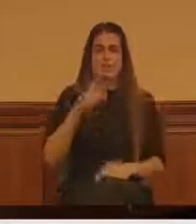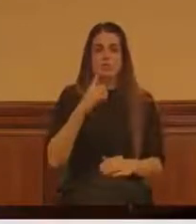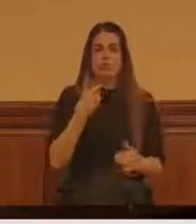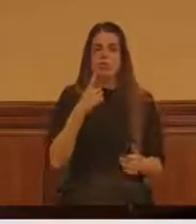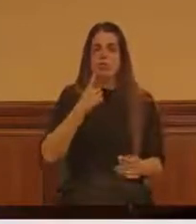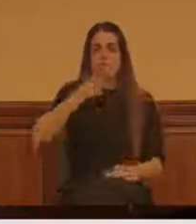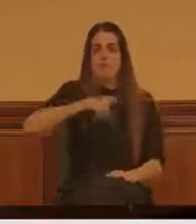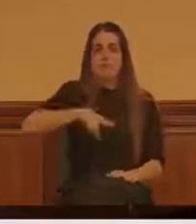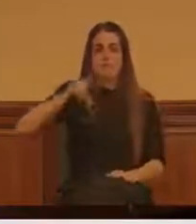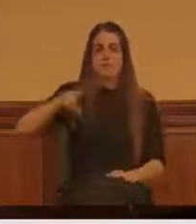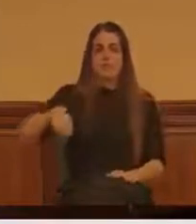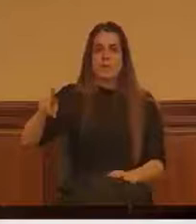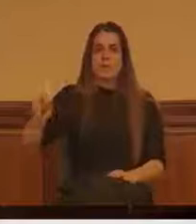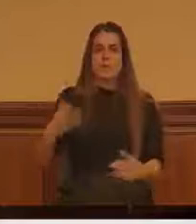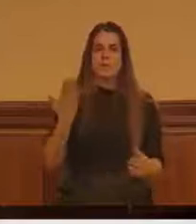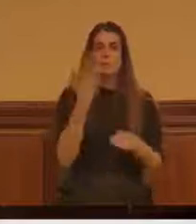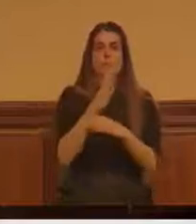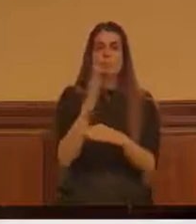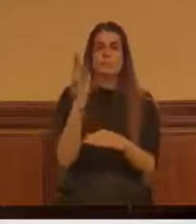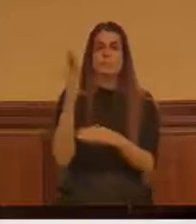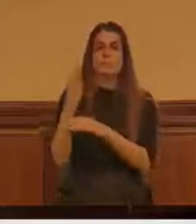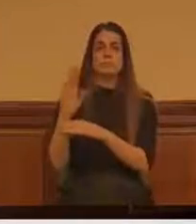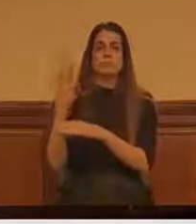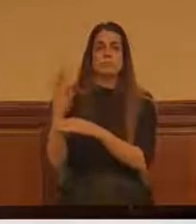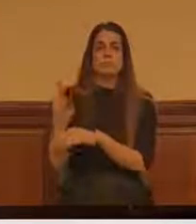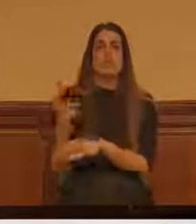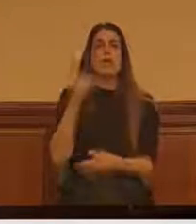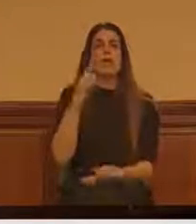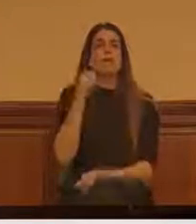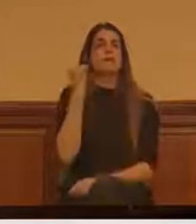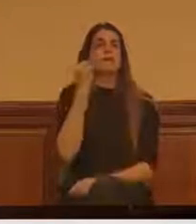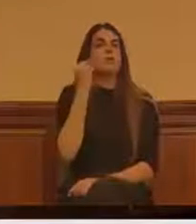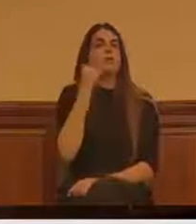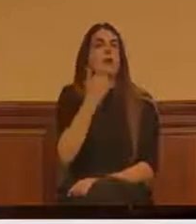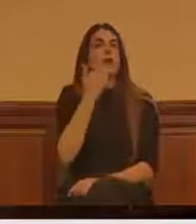meses para ver si por lo menos les empieza a sonar el tema.